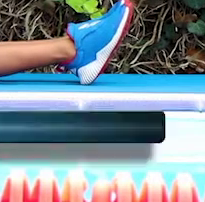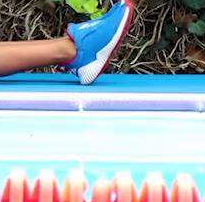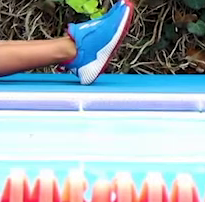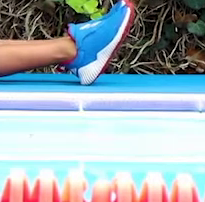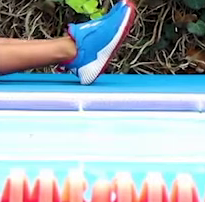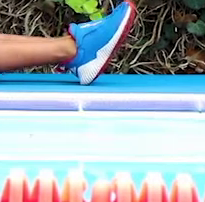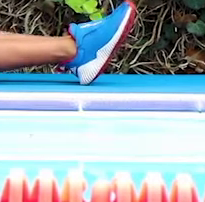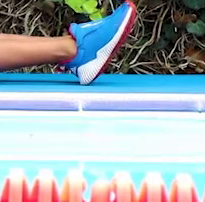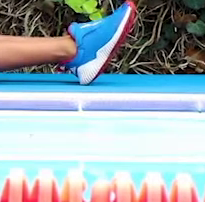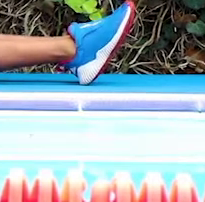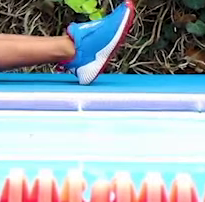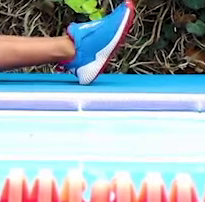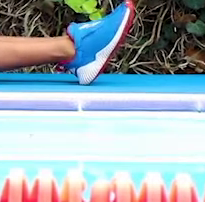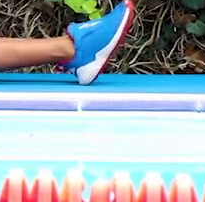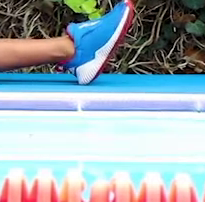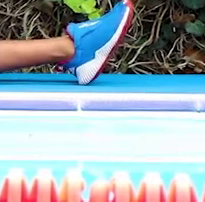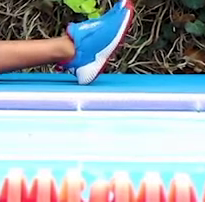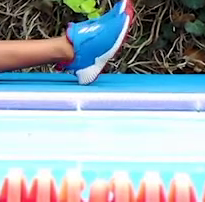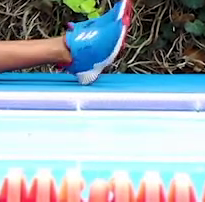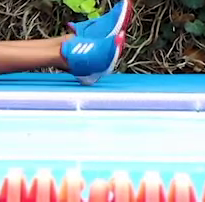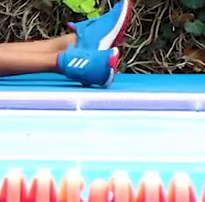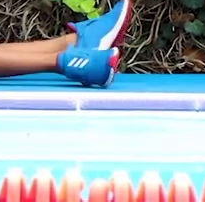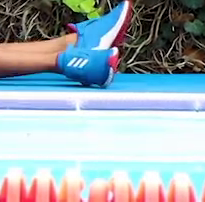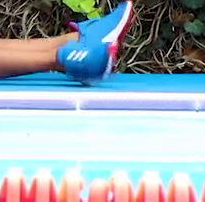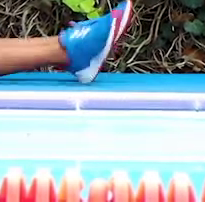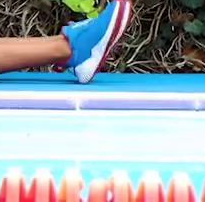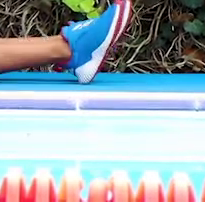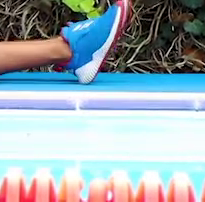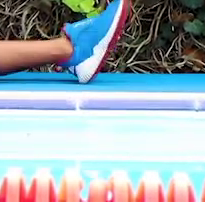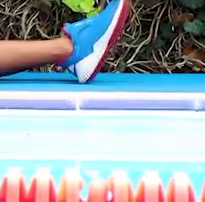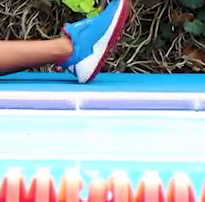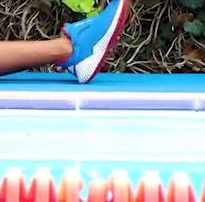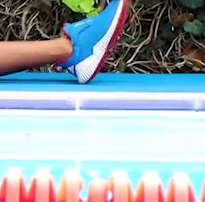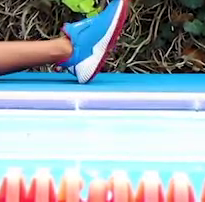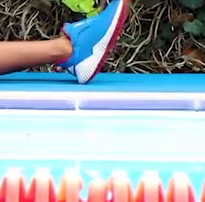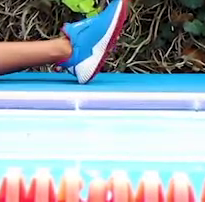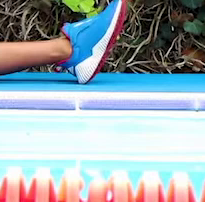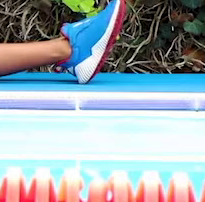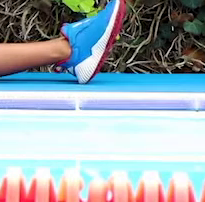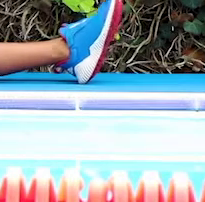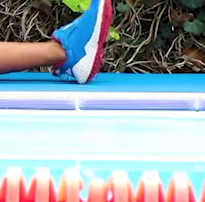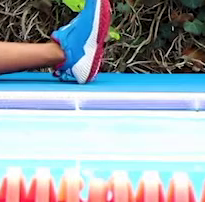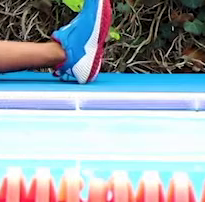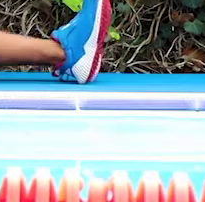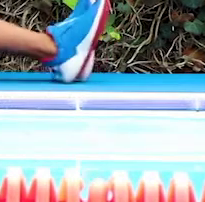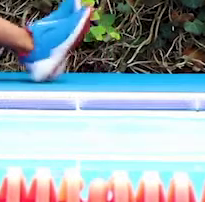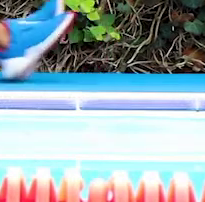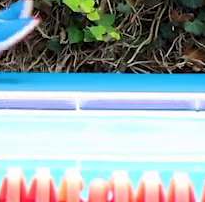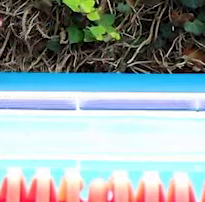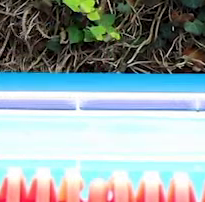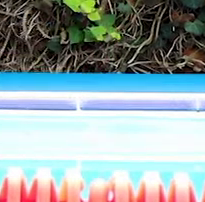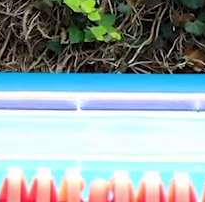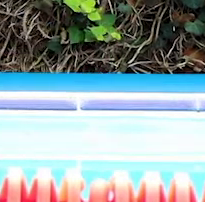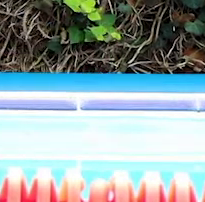Exhala. Prepárate para la siguiente. Tres repeticiones. Una.